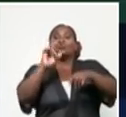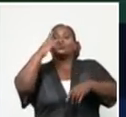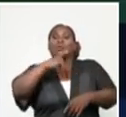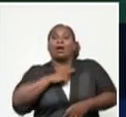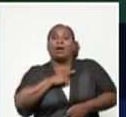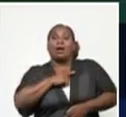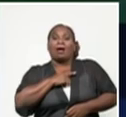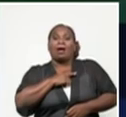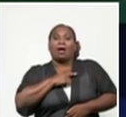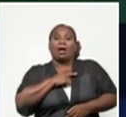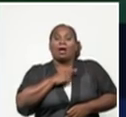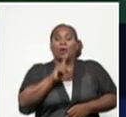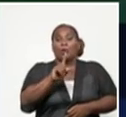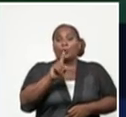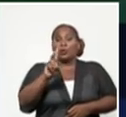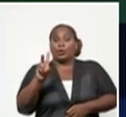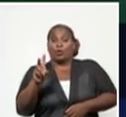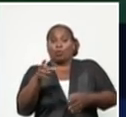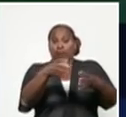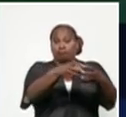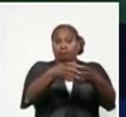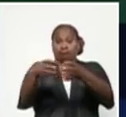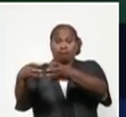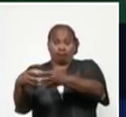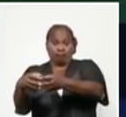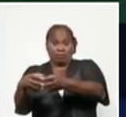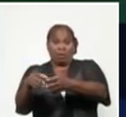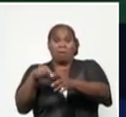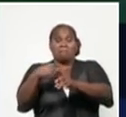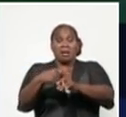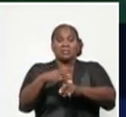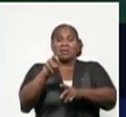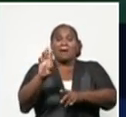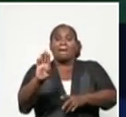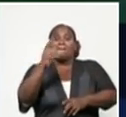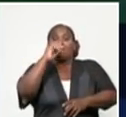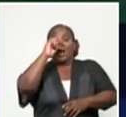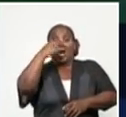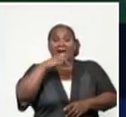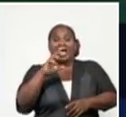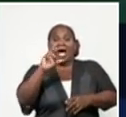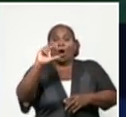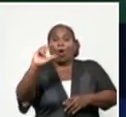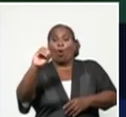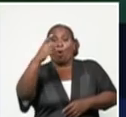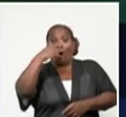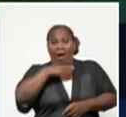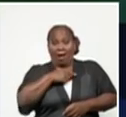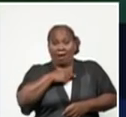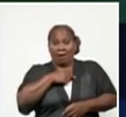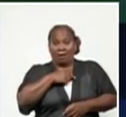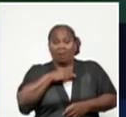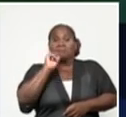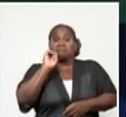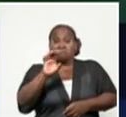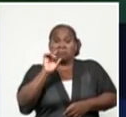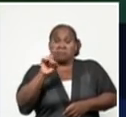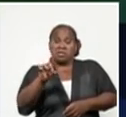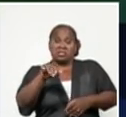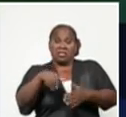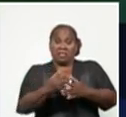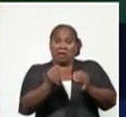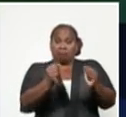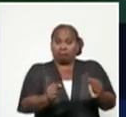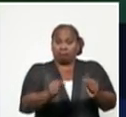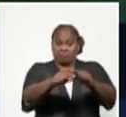1 y 2, y también el Consejo Popular de Baracoa, un municipio que se encuentra en cuarentena. Y también recientemente se abrió